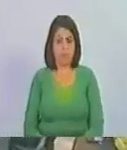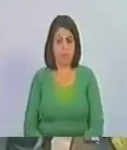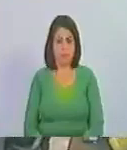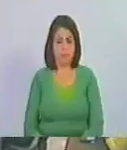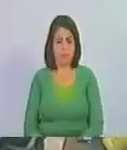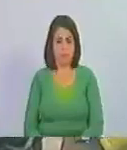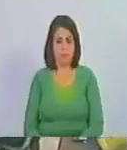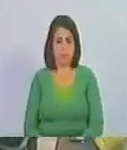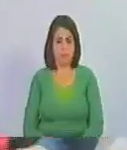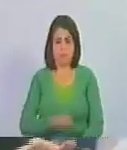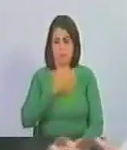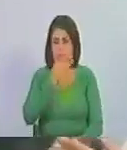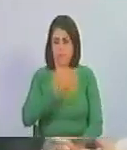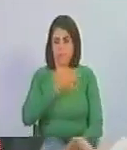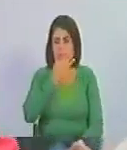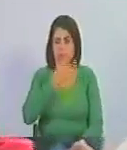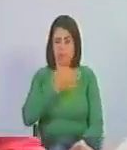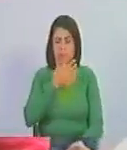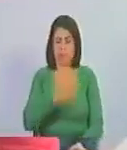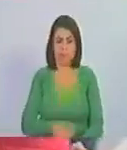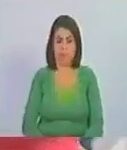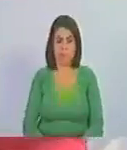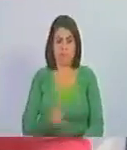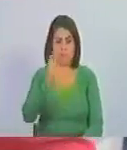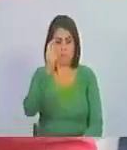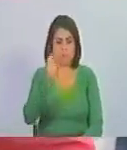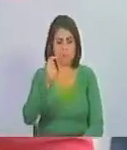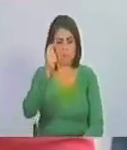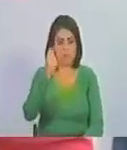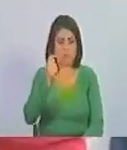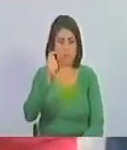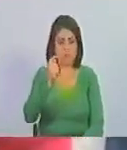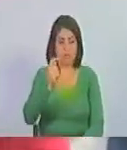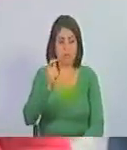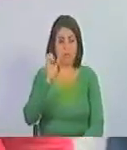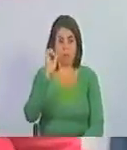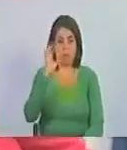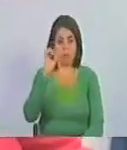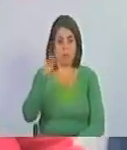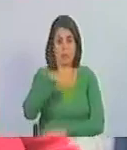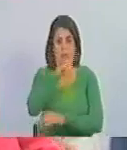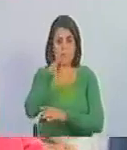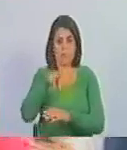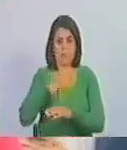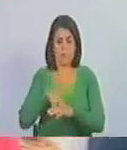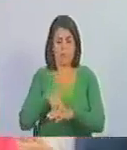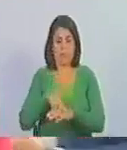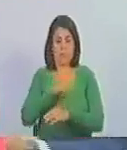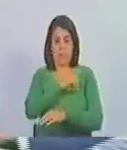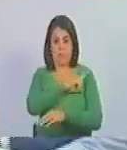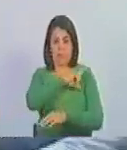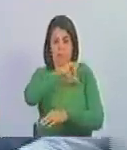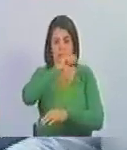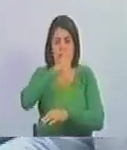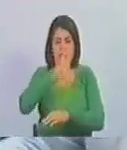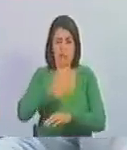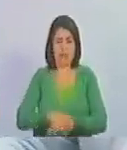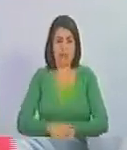Buenas tardes, diputados de la Asamblea Nacional, punta directiva,